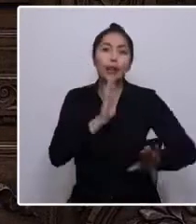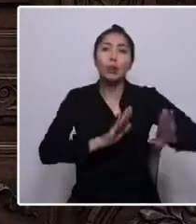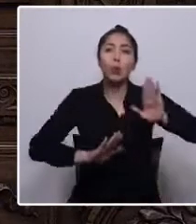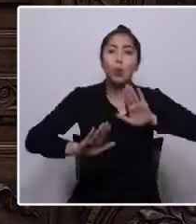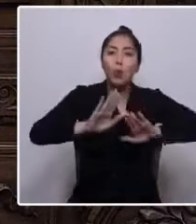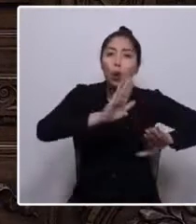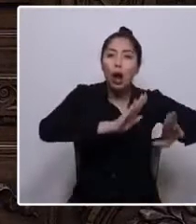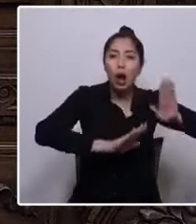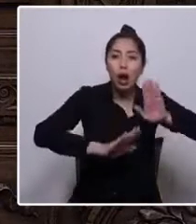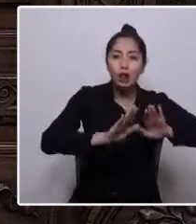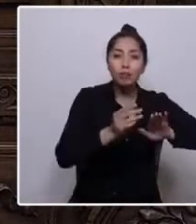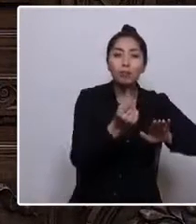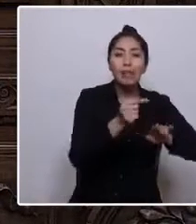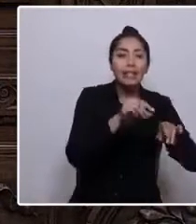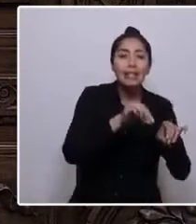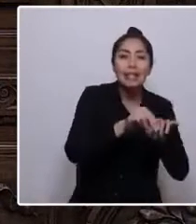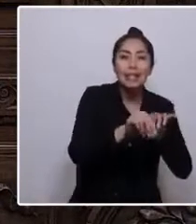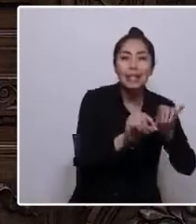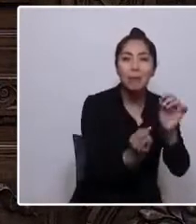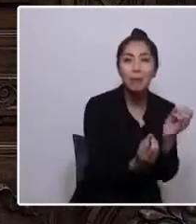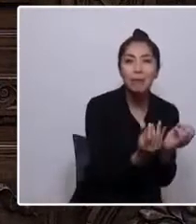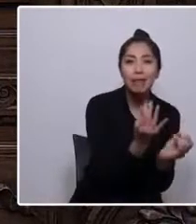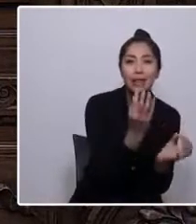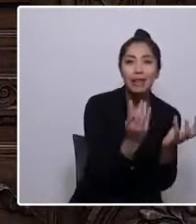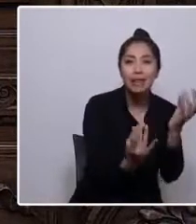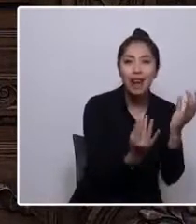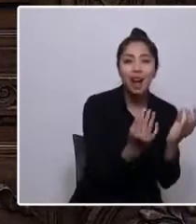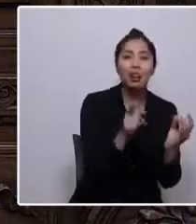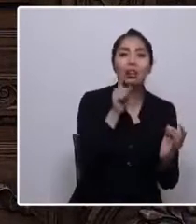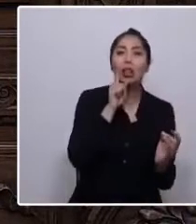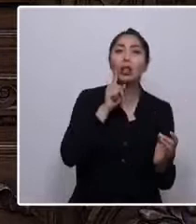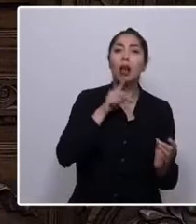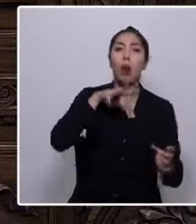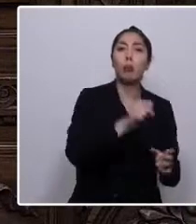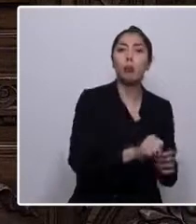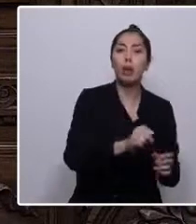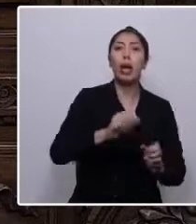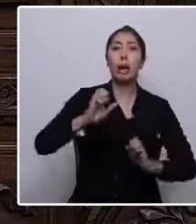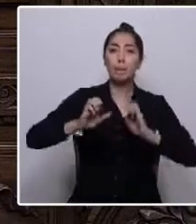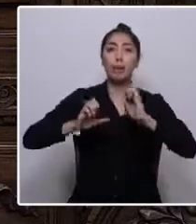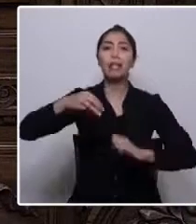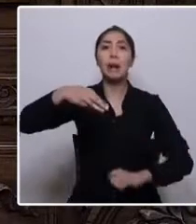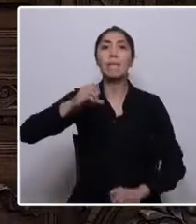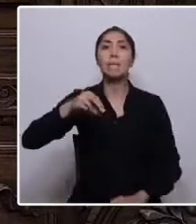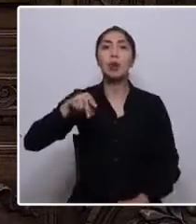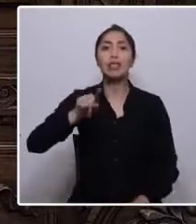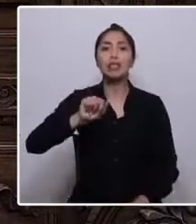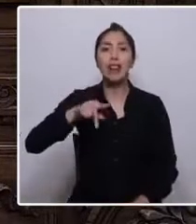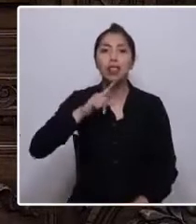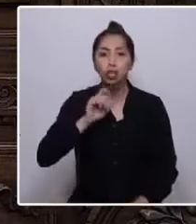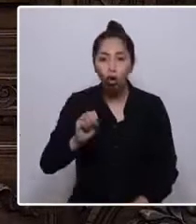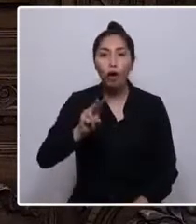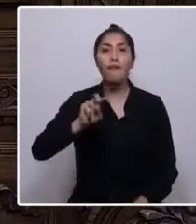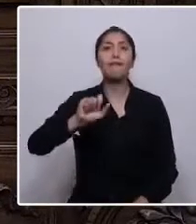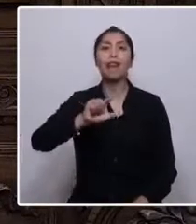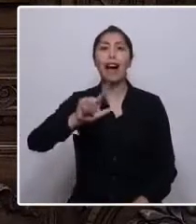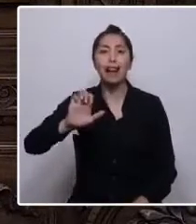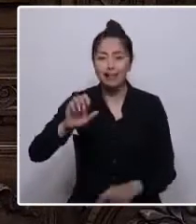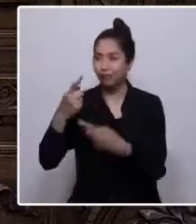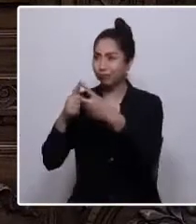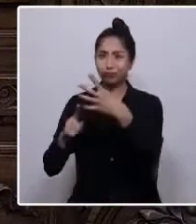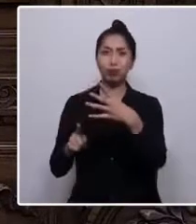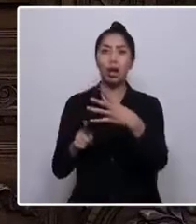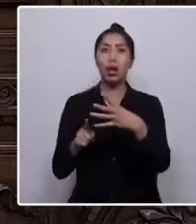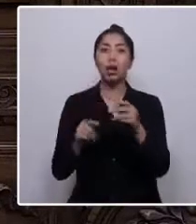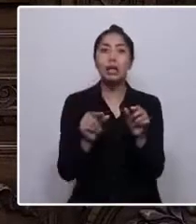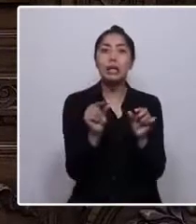valiosos en nuestro patrimonio natural. De las manos de las empresas transnacionales, como Monsanto, Bayer, Singenta, que ven en las semillas un